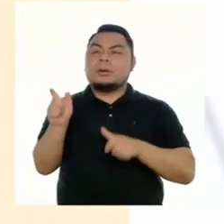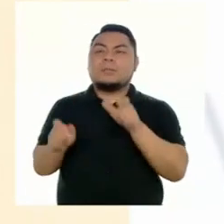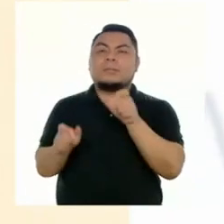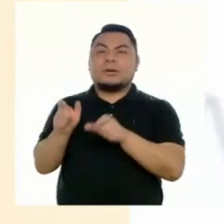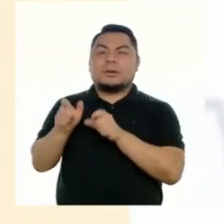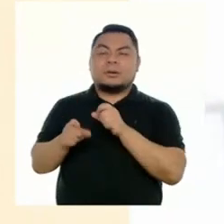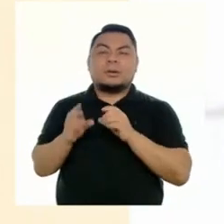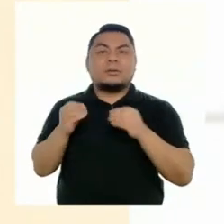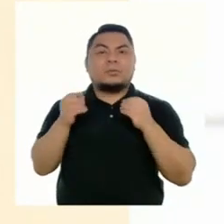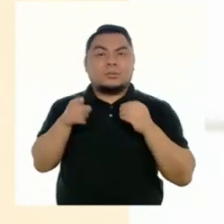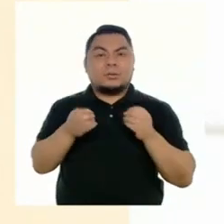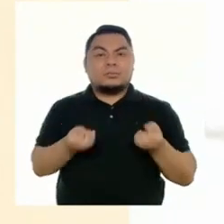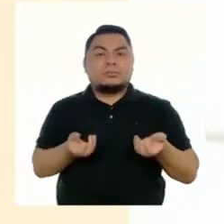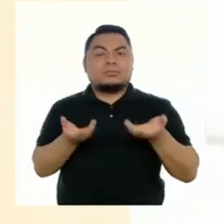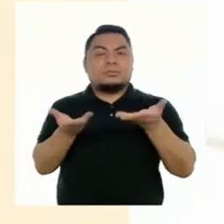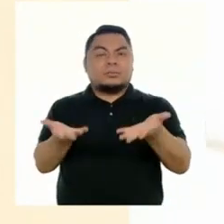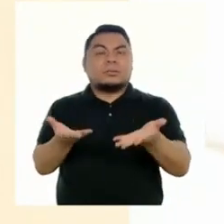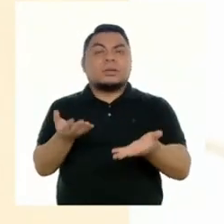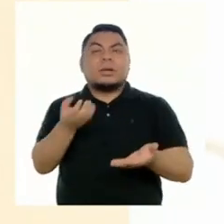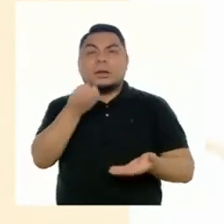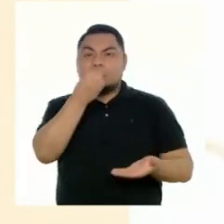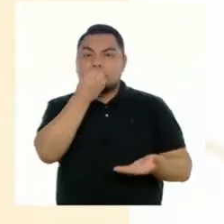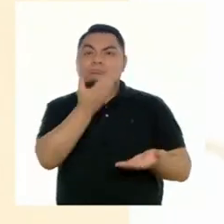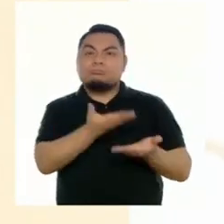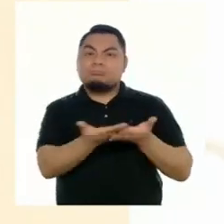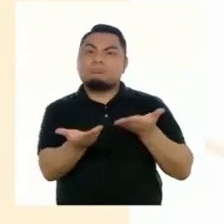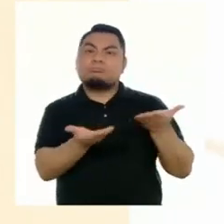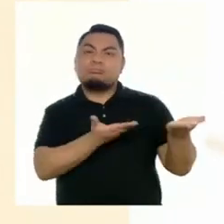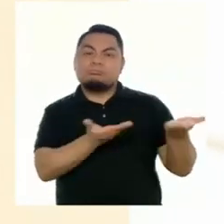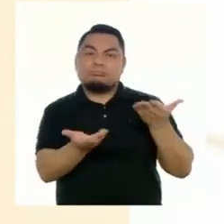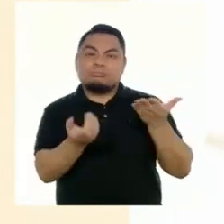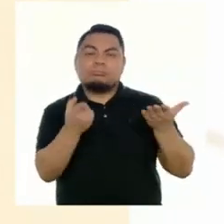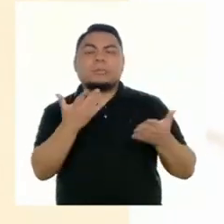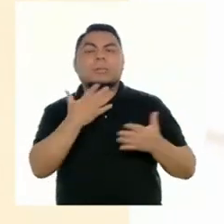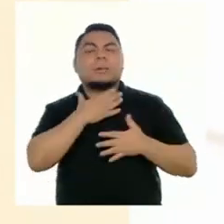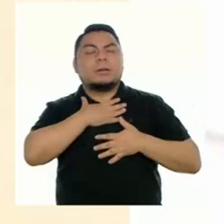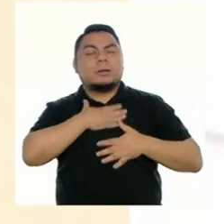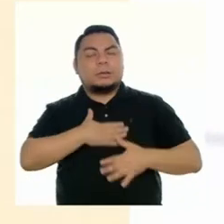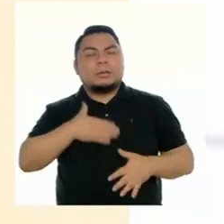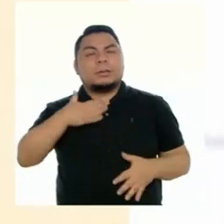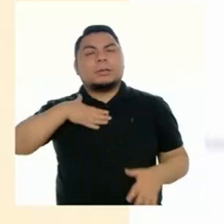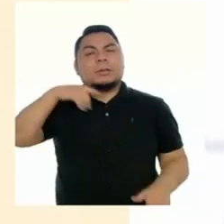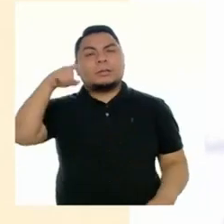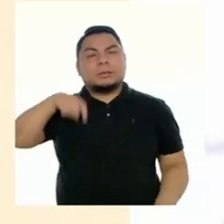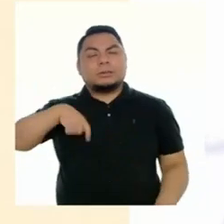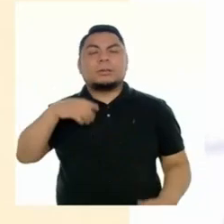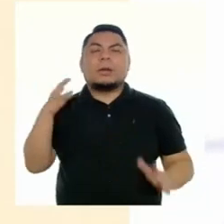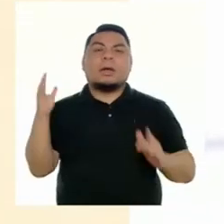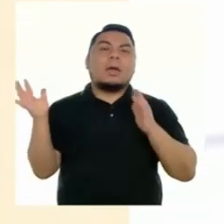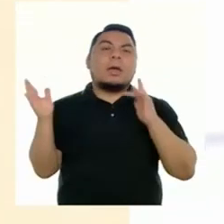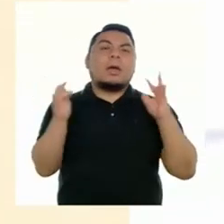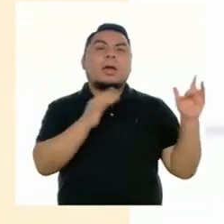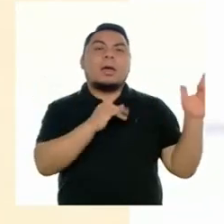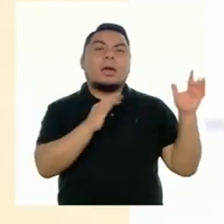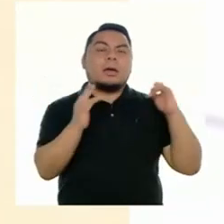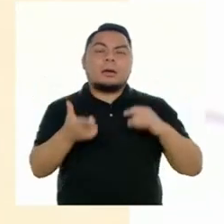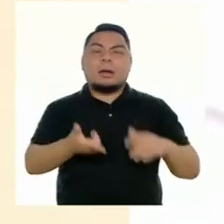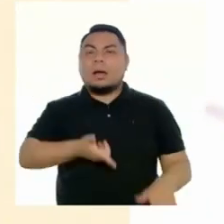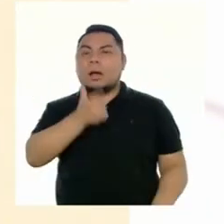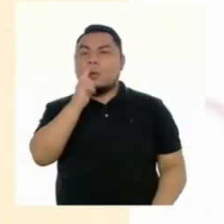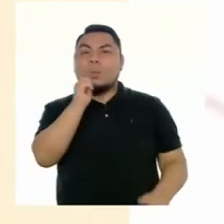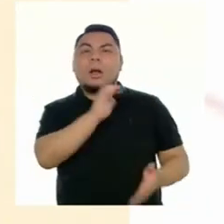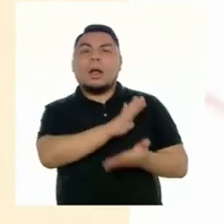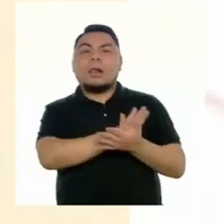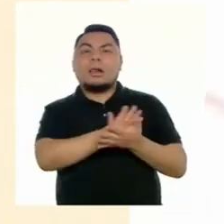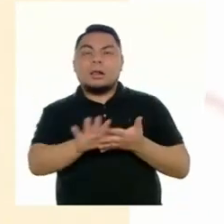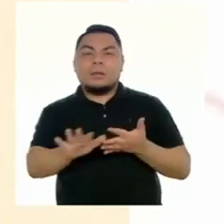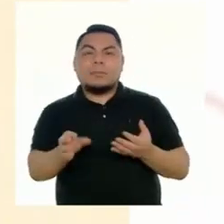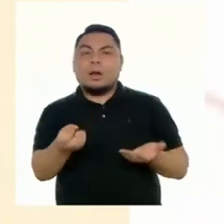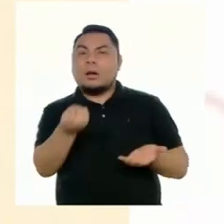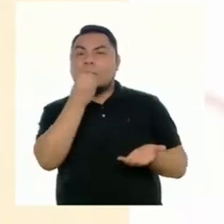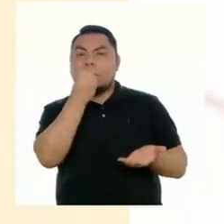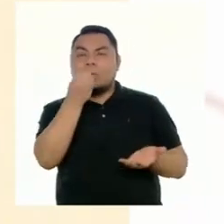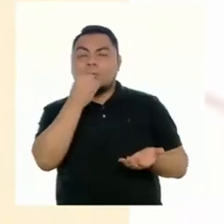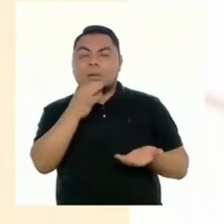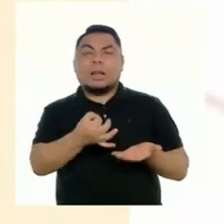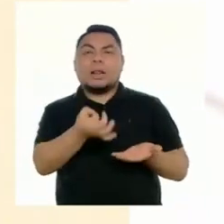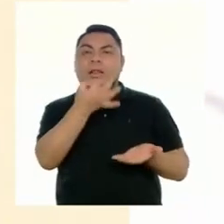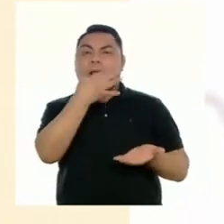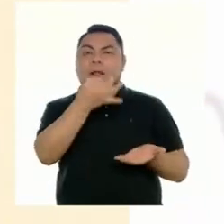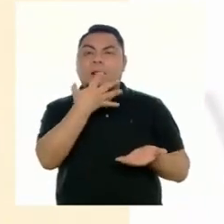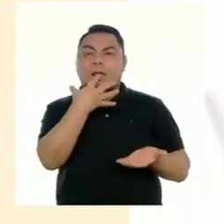personas, ya que produce bienes y servicios para satisfacer nuestras necesidades de aire y agua, limpias, alimentos,